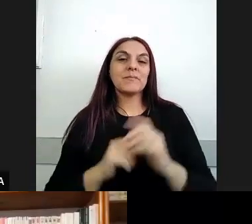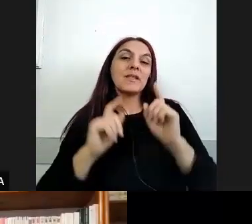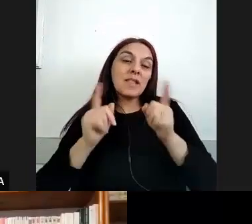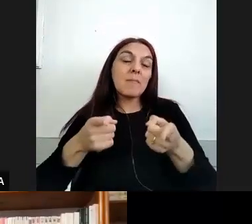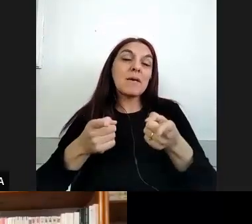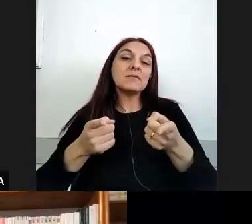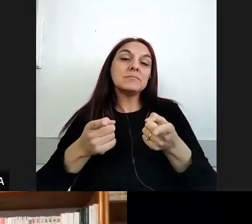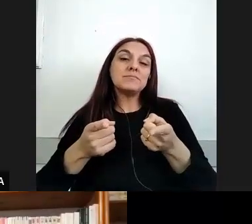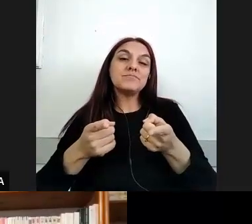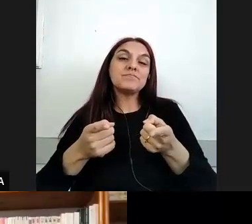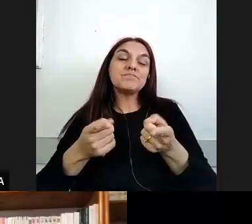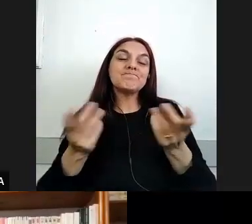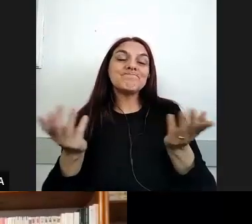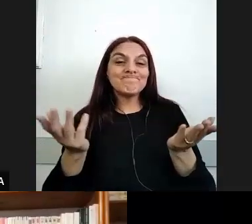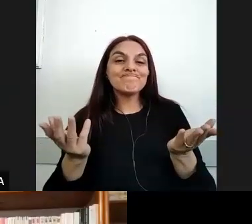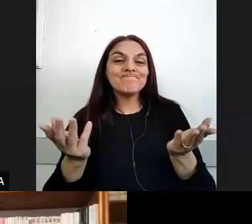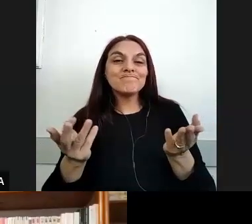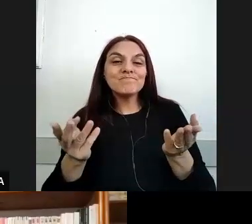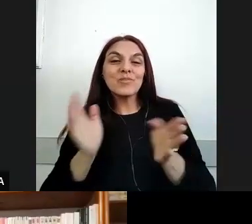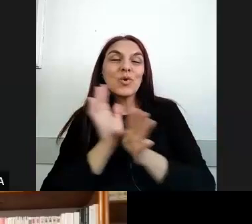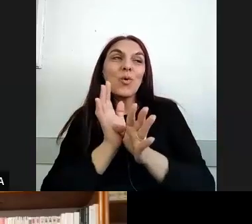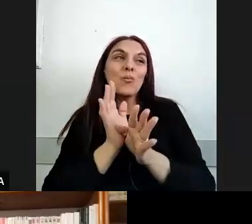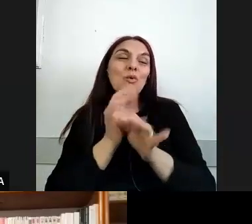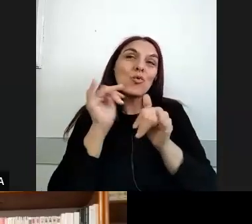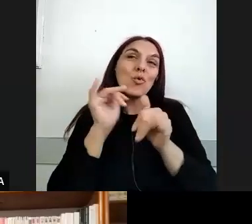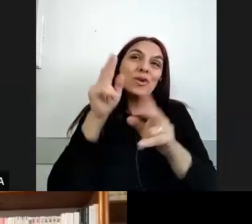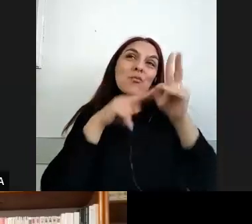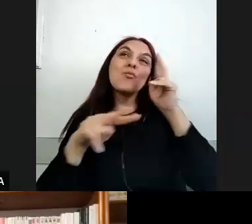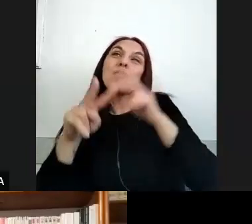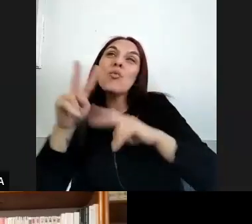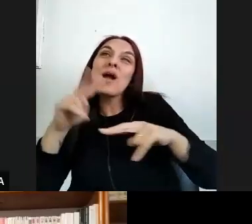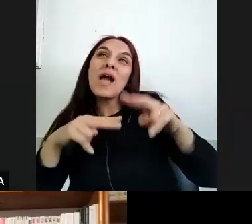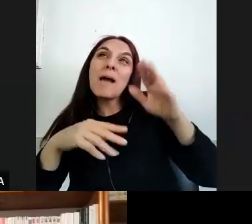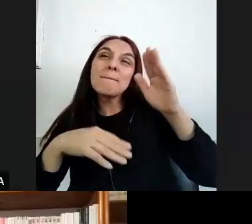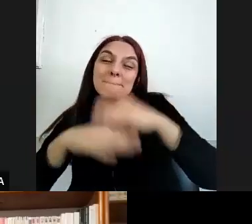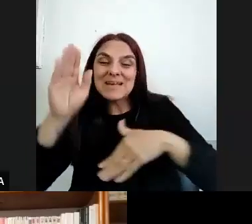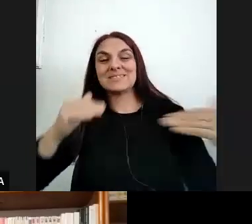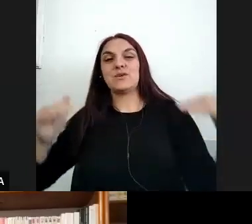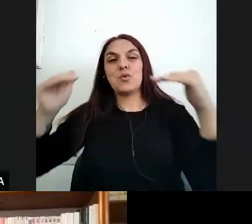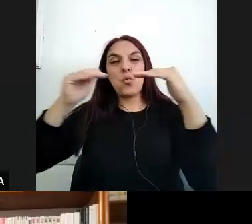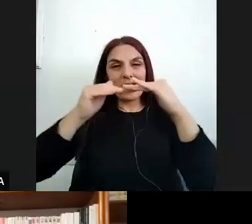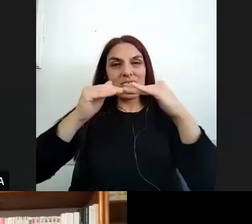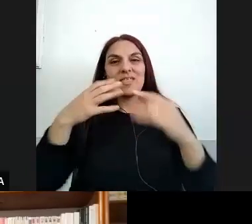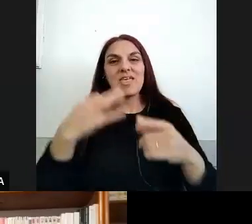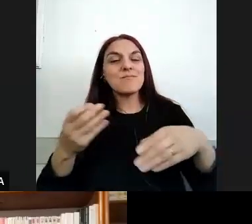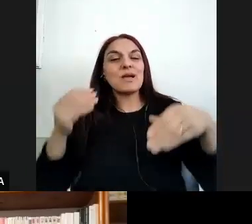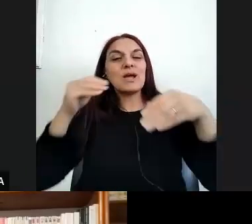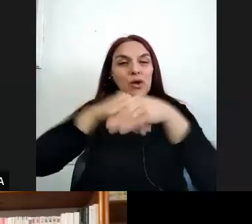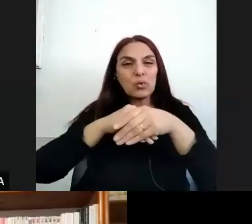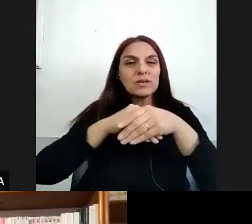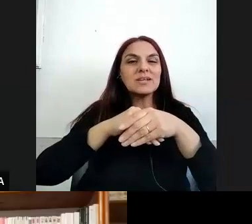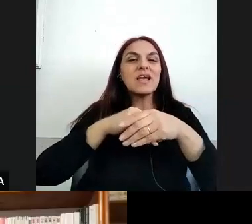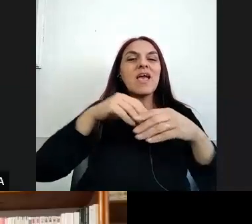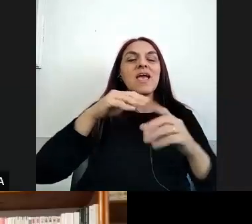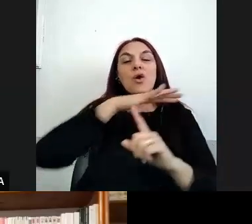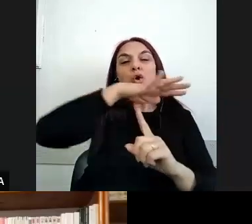digamos la búsqueda ¿no? y la demanda de mayor igualdad digamos de ser incluidos de mayor igualdad en los contextos